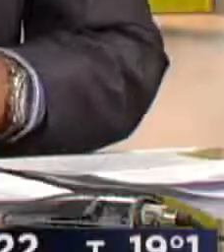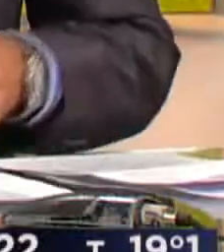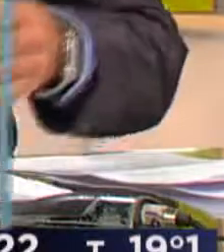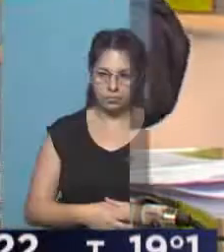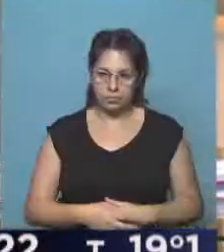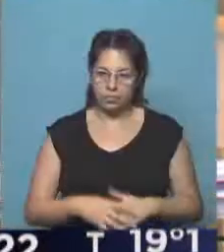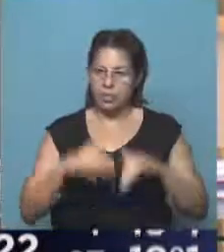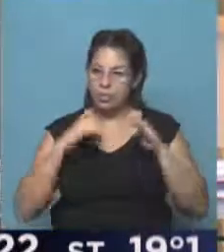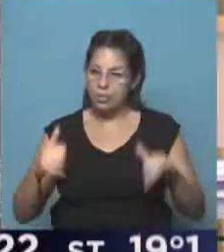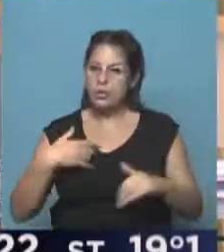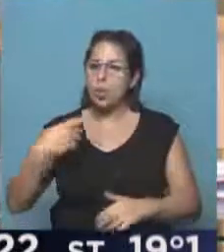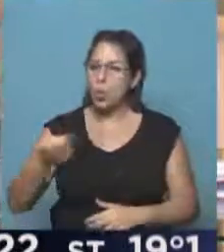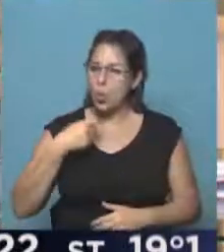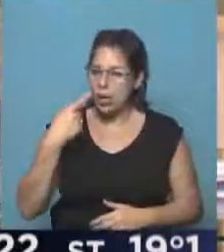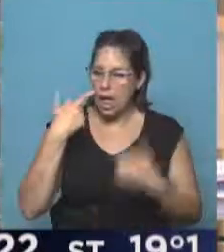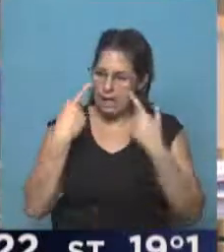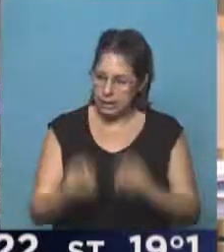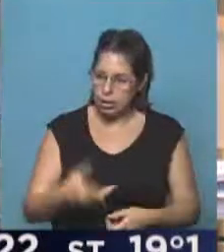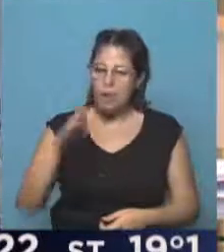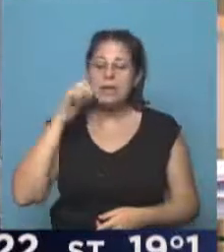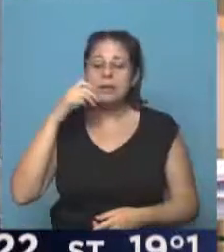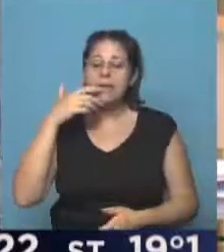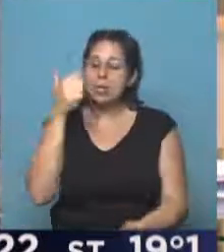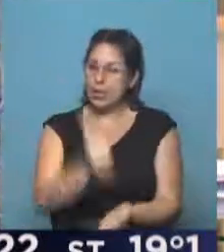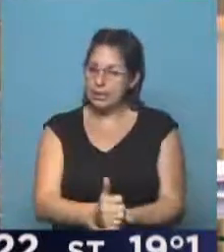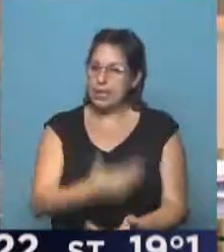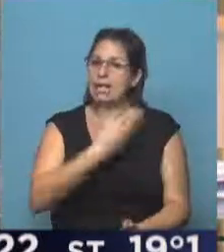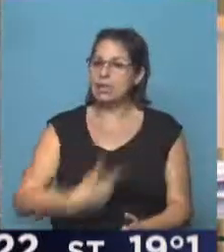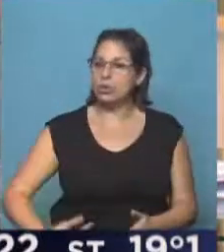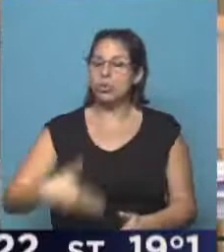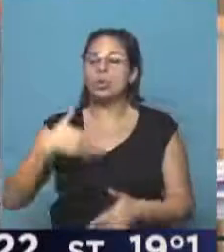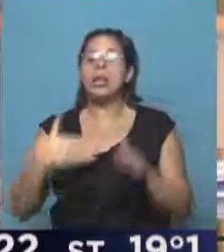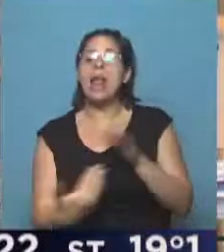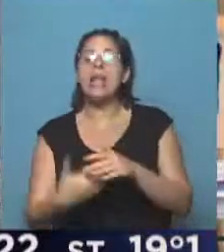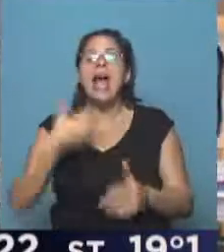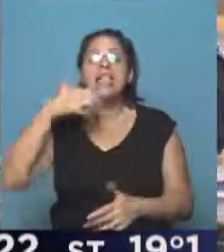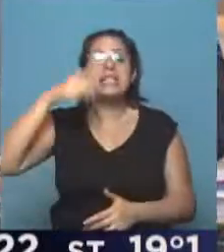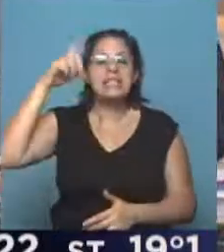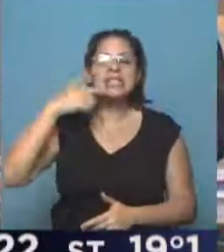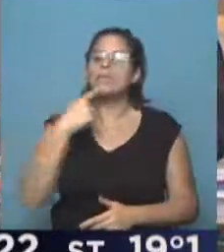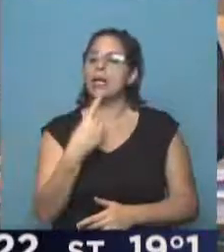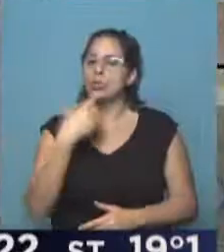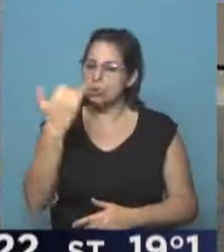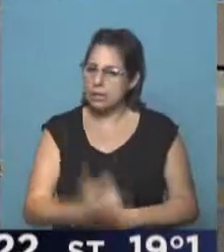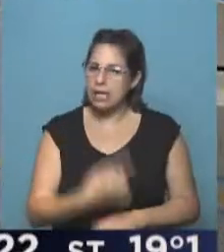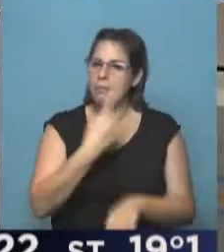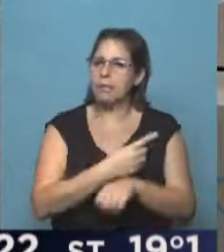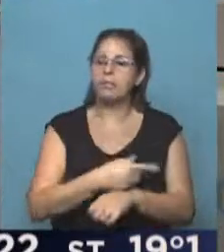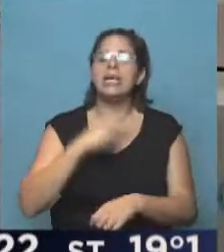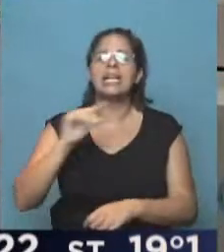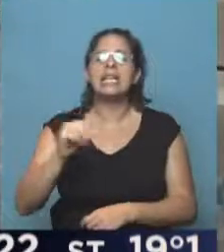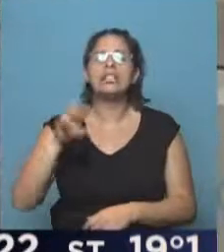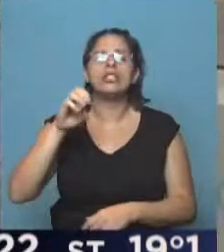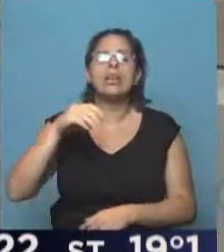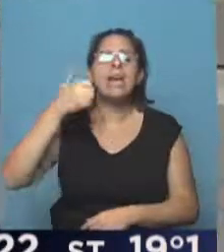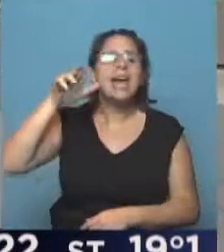La información para los jubilados, atención, está Emilio Basalbaso, titular de ANSES. Tenemos algunas preguntas para hacerles. La primera tiene que ver con el crédito argenta. Así